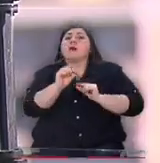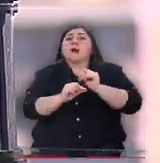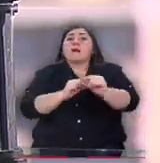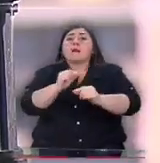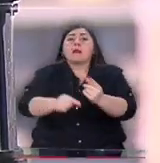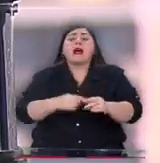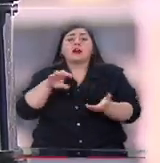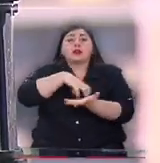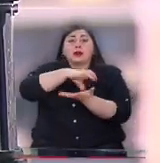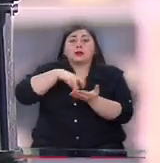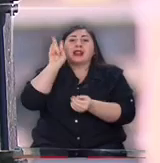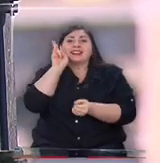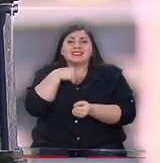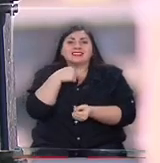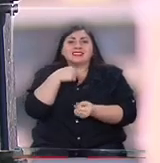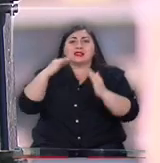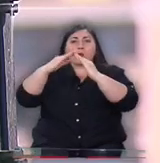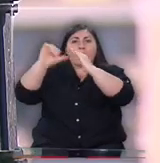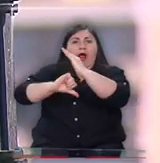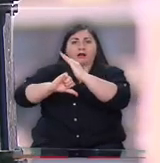en comunas sin cuarentena.